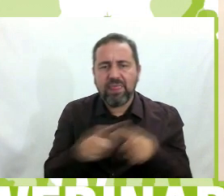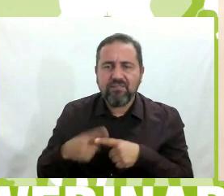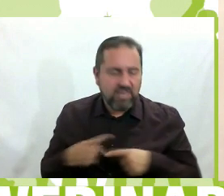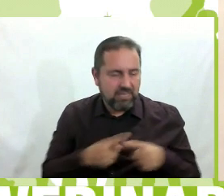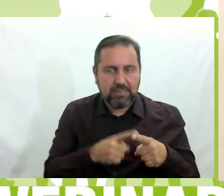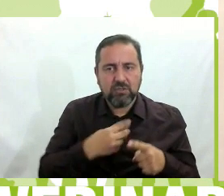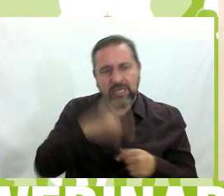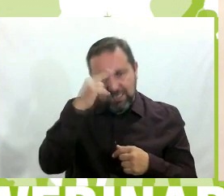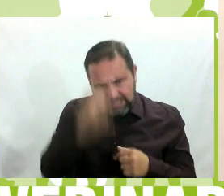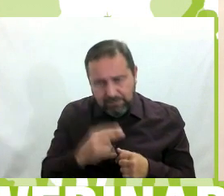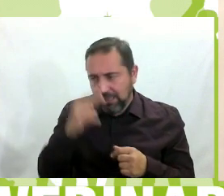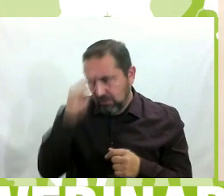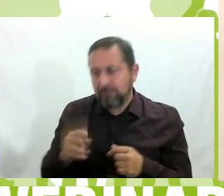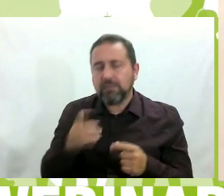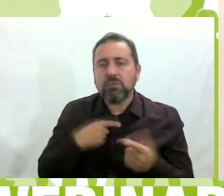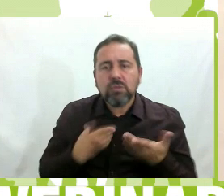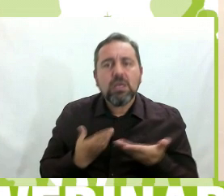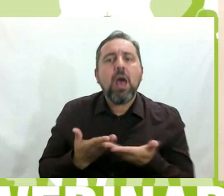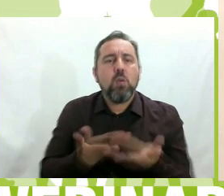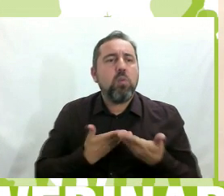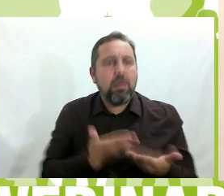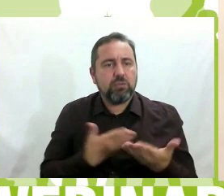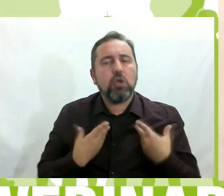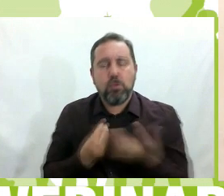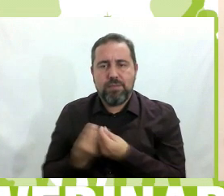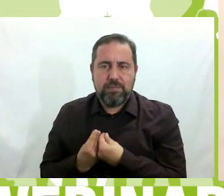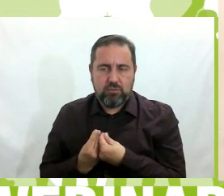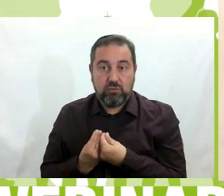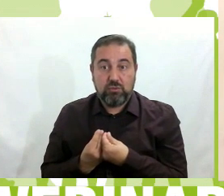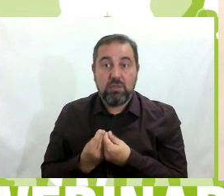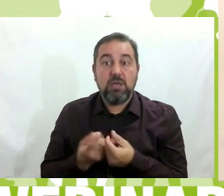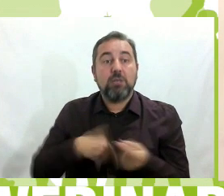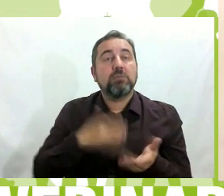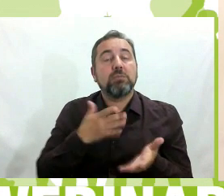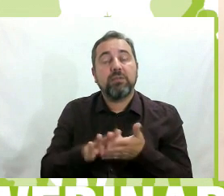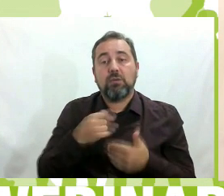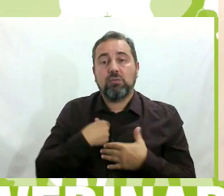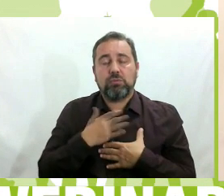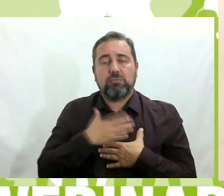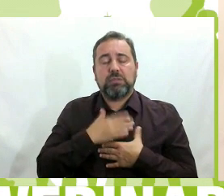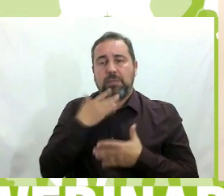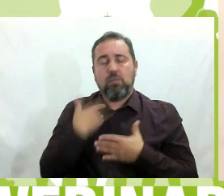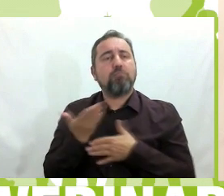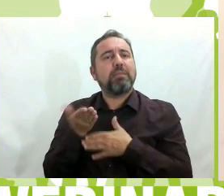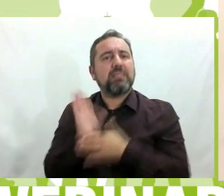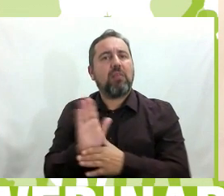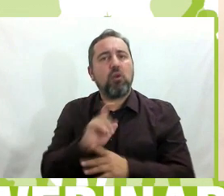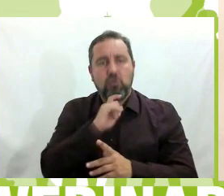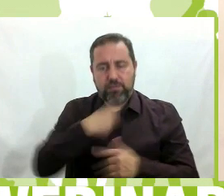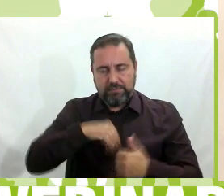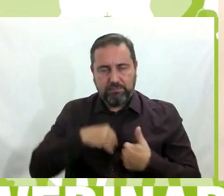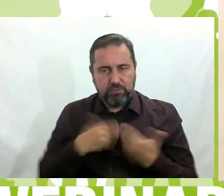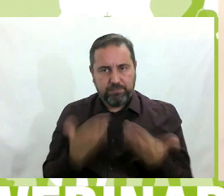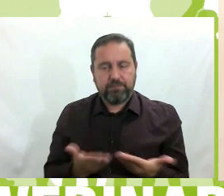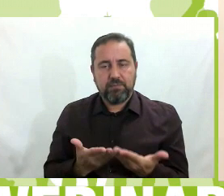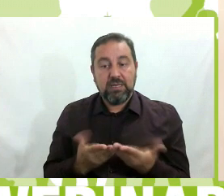respetamos, todos nos ayudamos y convivimos. Y esa es nuestra bandera de presentación. A partir de ahí empezamos un